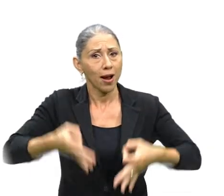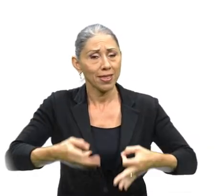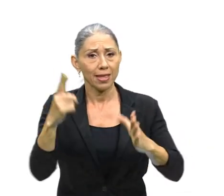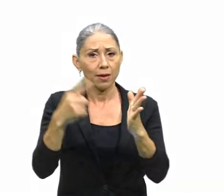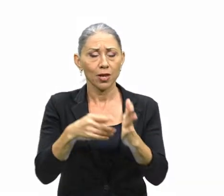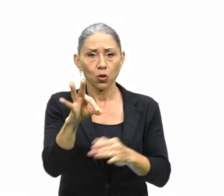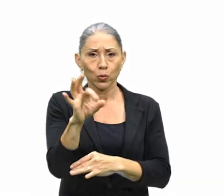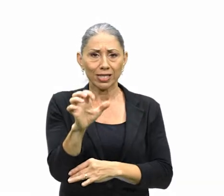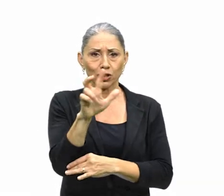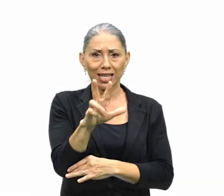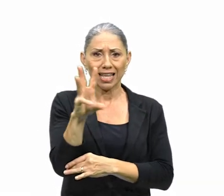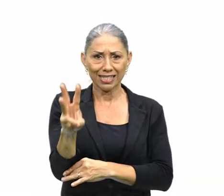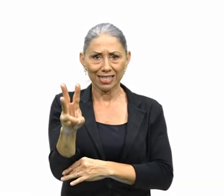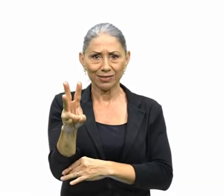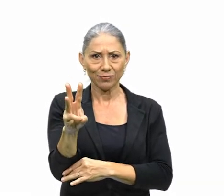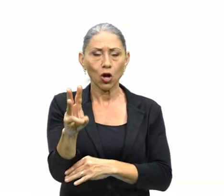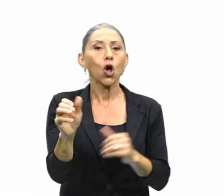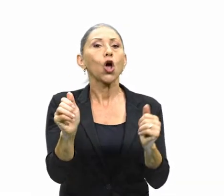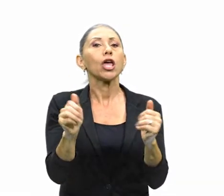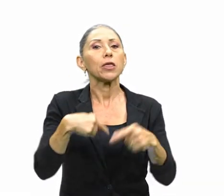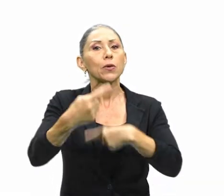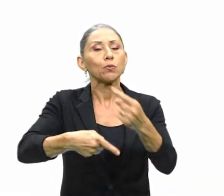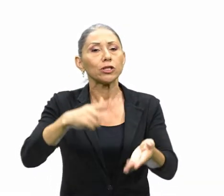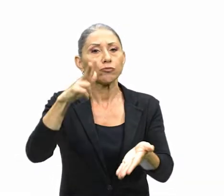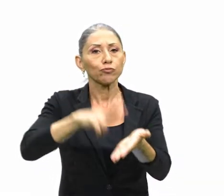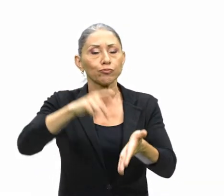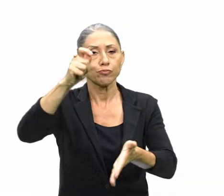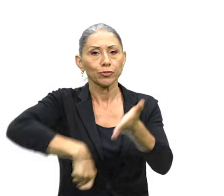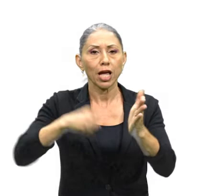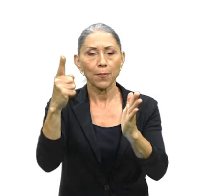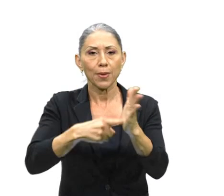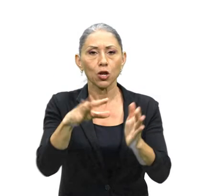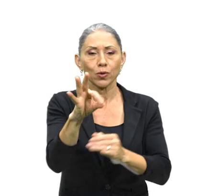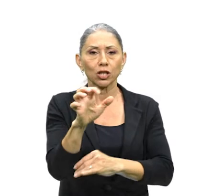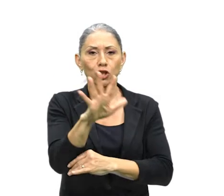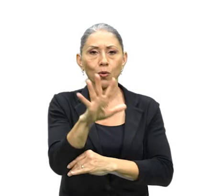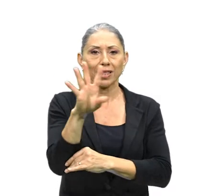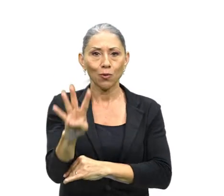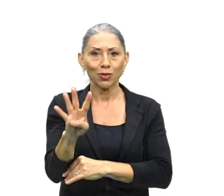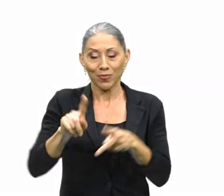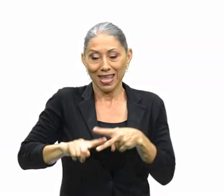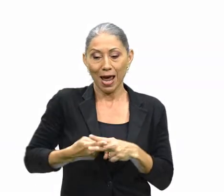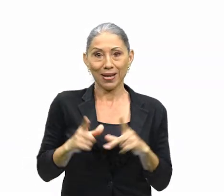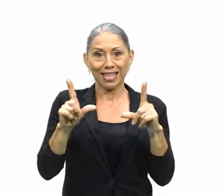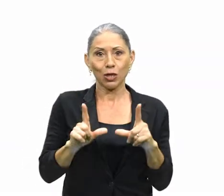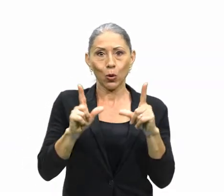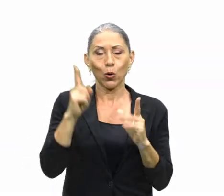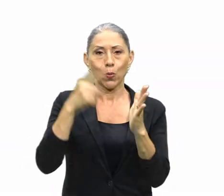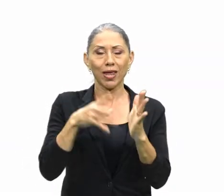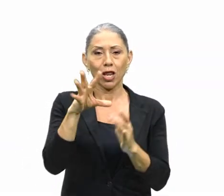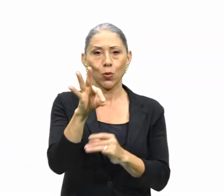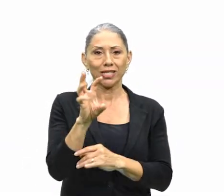1936, condición ratificada en 1954, y a partir de Tokio, 1964,